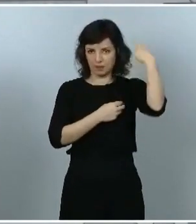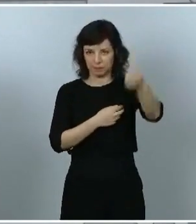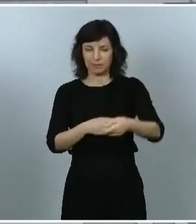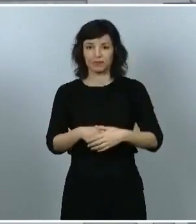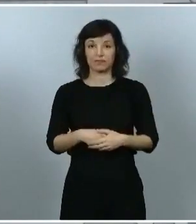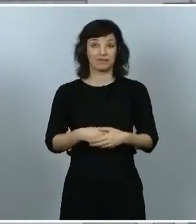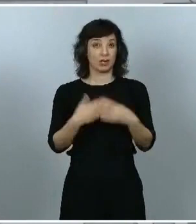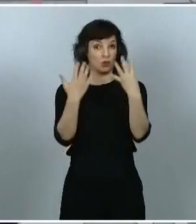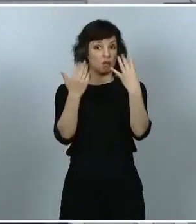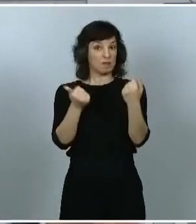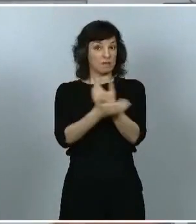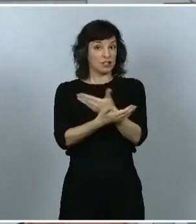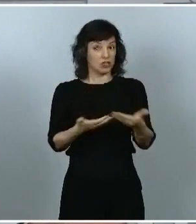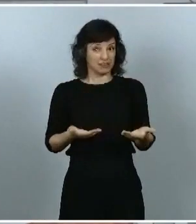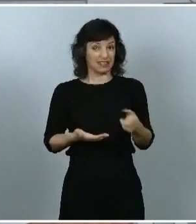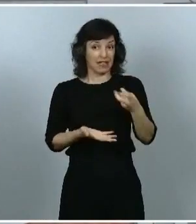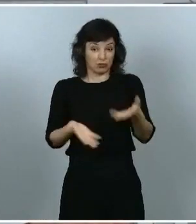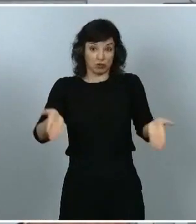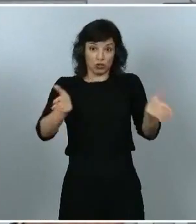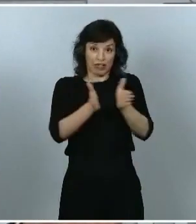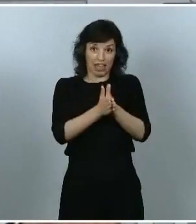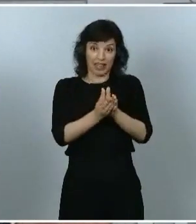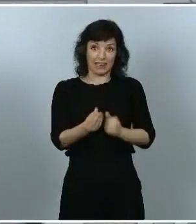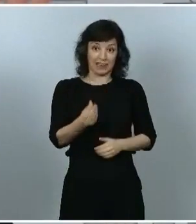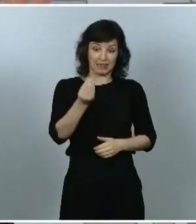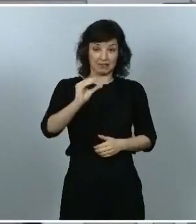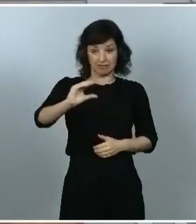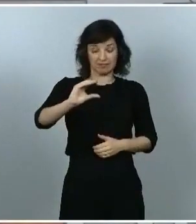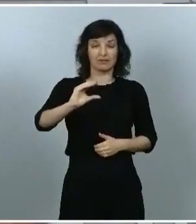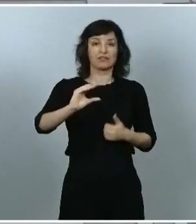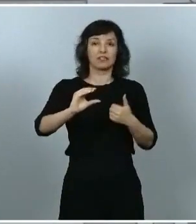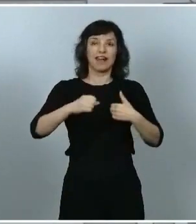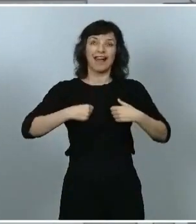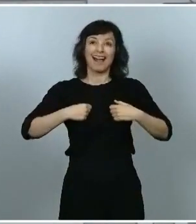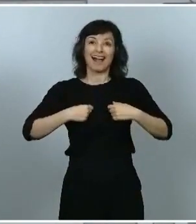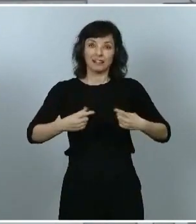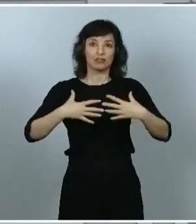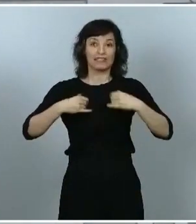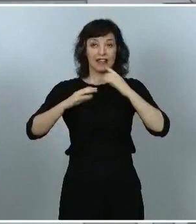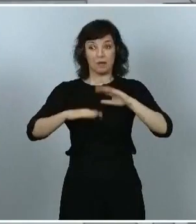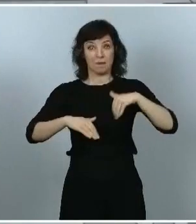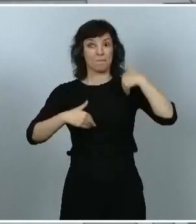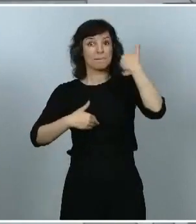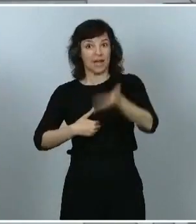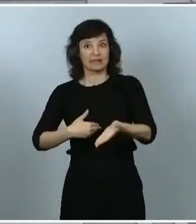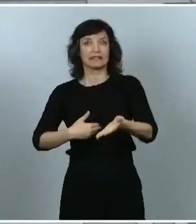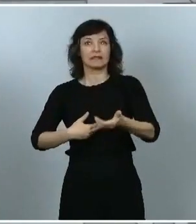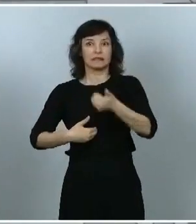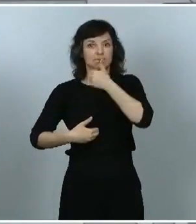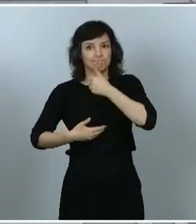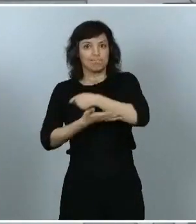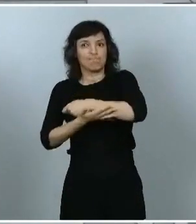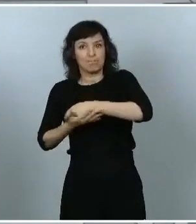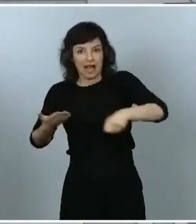de euros cubrirán el incremento del gasto sanitario como consecuencia del COVID-19 que han tenido que hacer frente